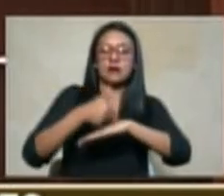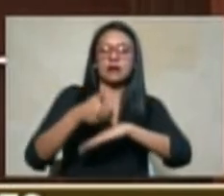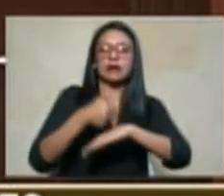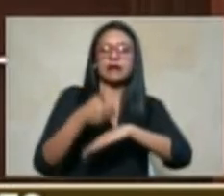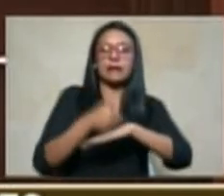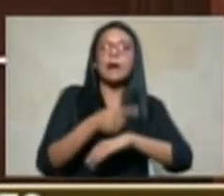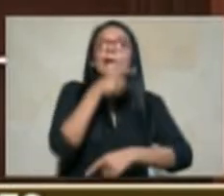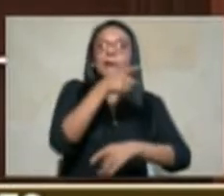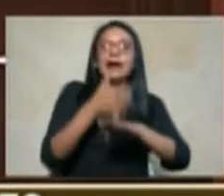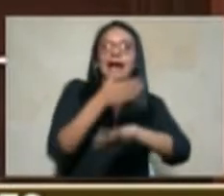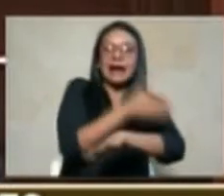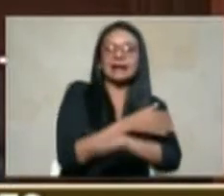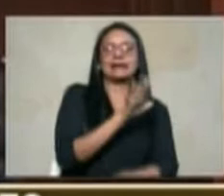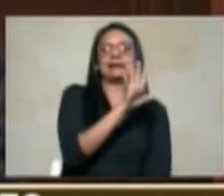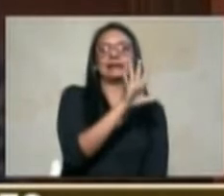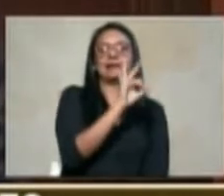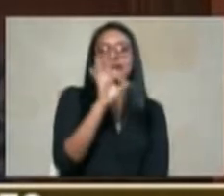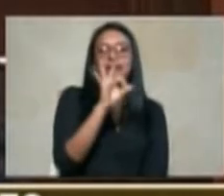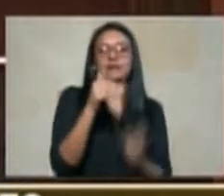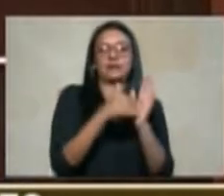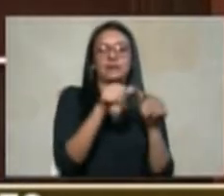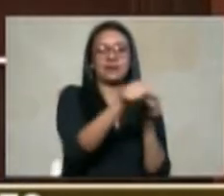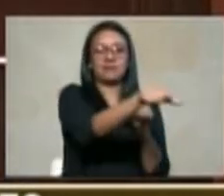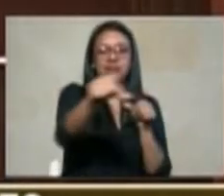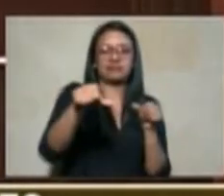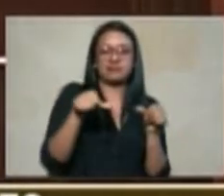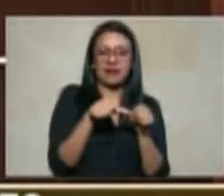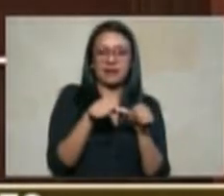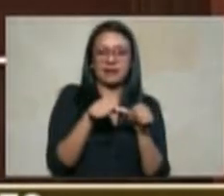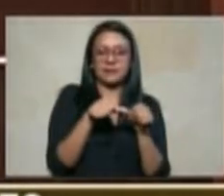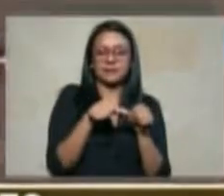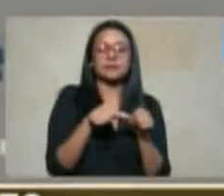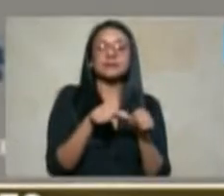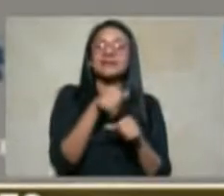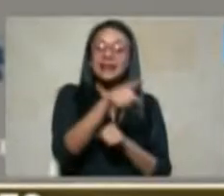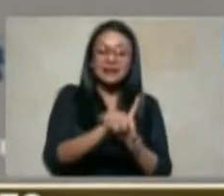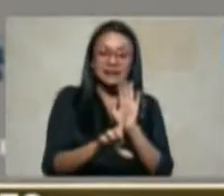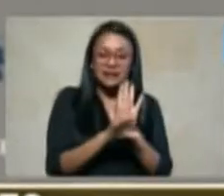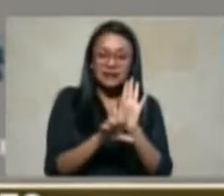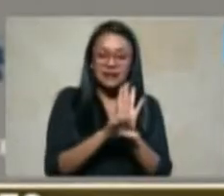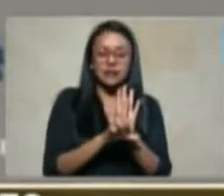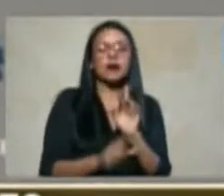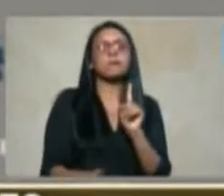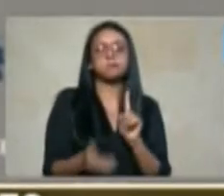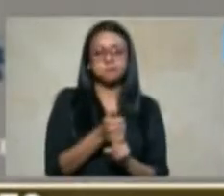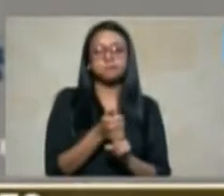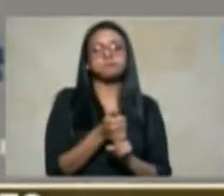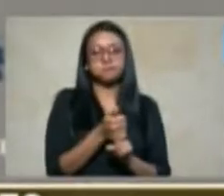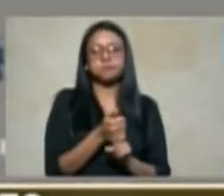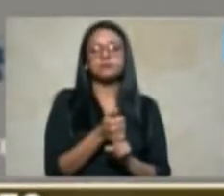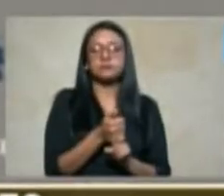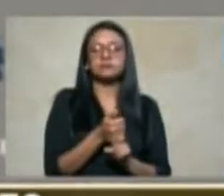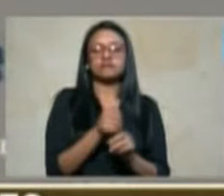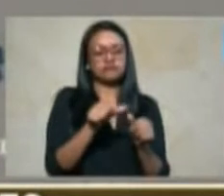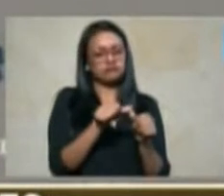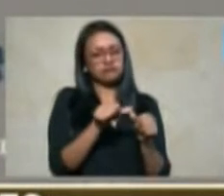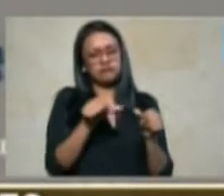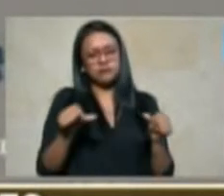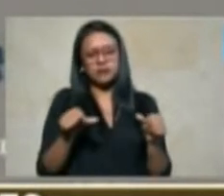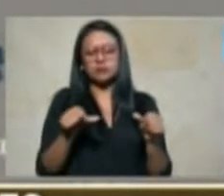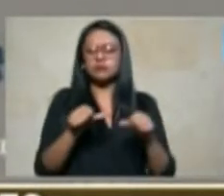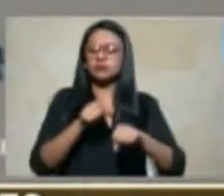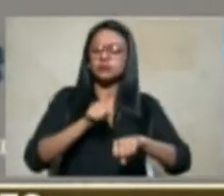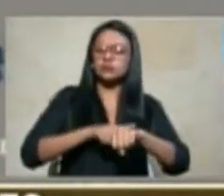esta es una ley que ha logrado en un periodo de tiempo relativamente